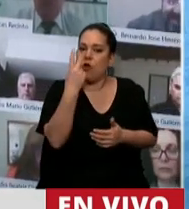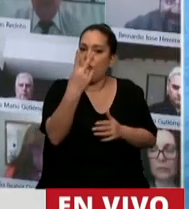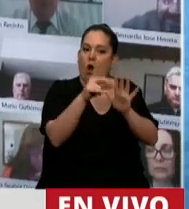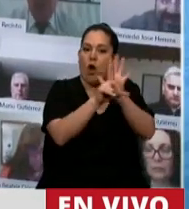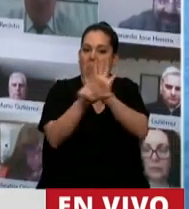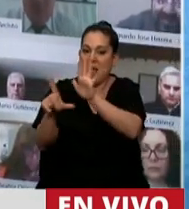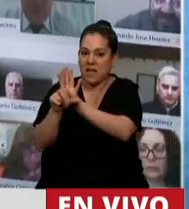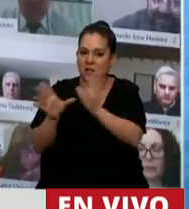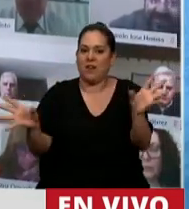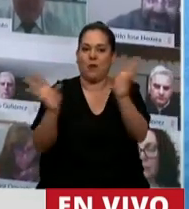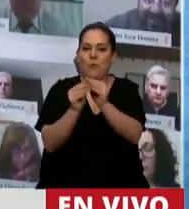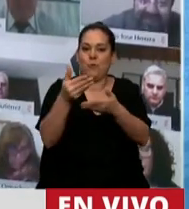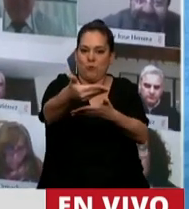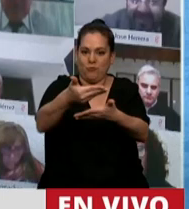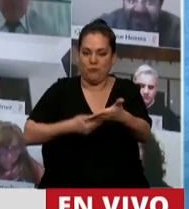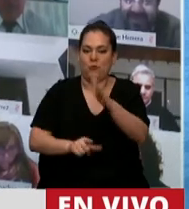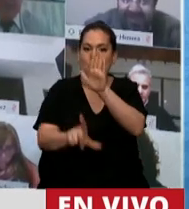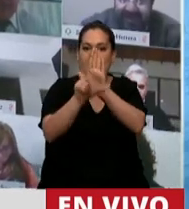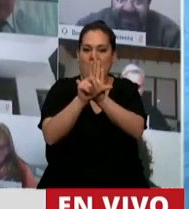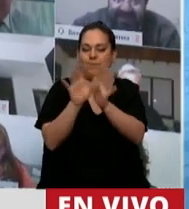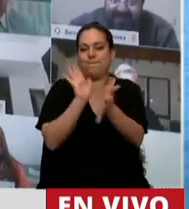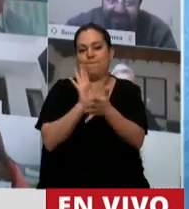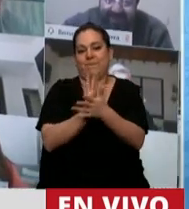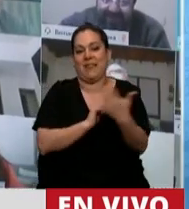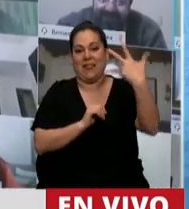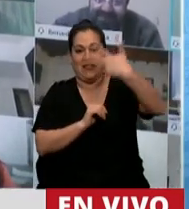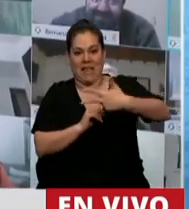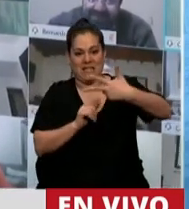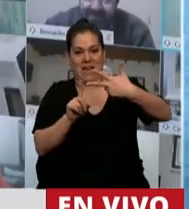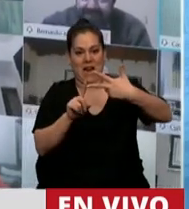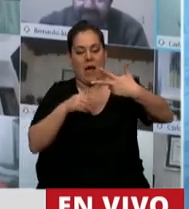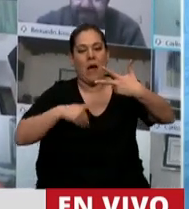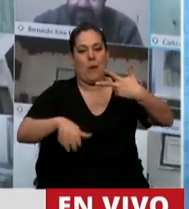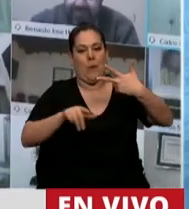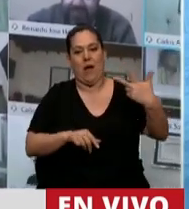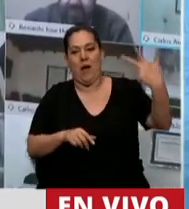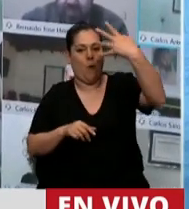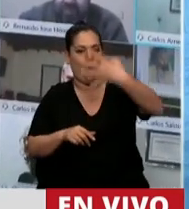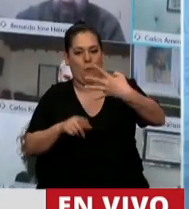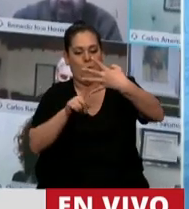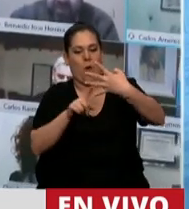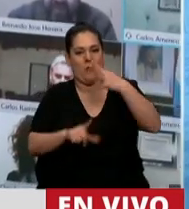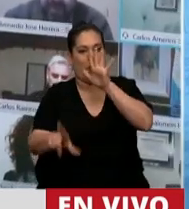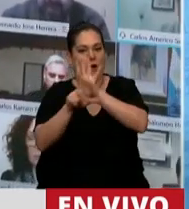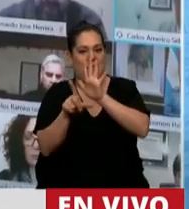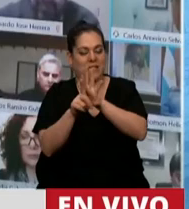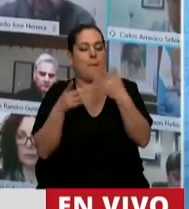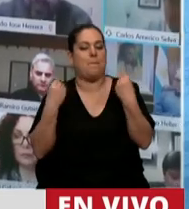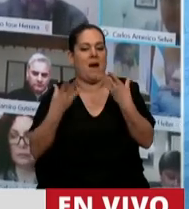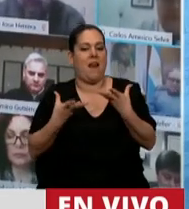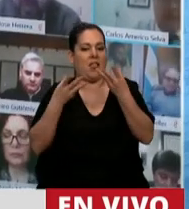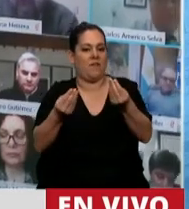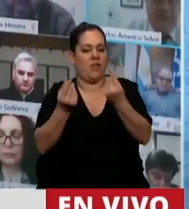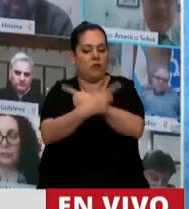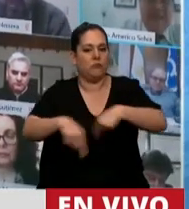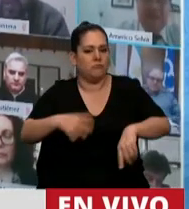complementamos con esta que estamos haciendo hoy, que sería la tercera, sino que vamos a tener cuatro leyes en el mismo sentido, si Dios quiere, para defender